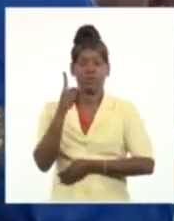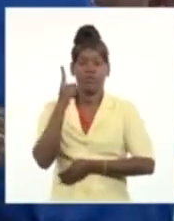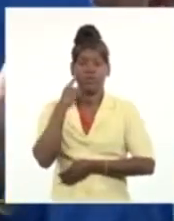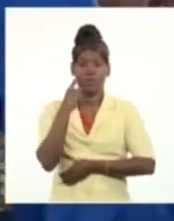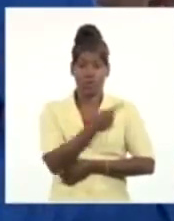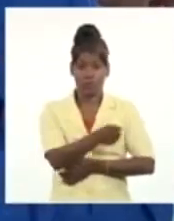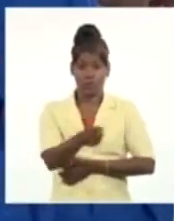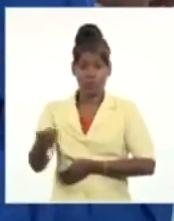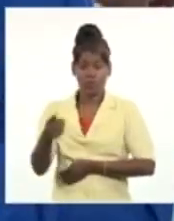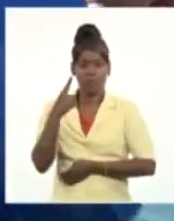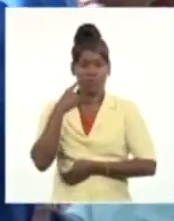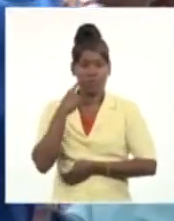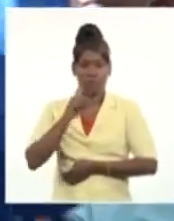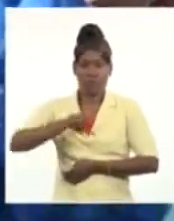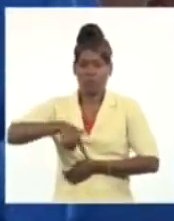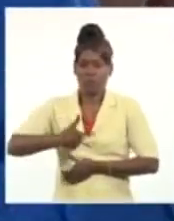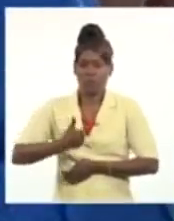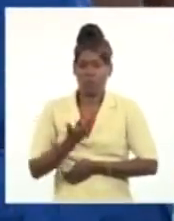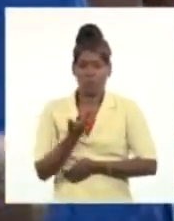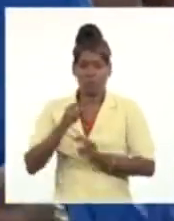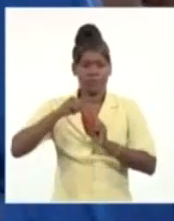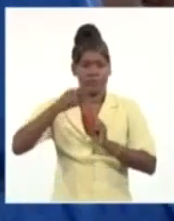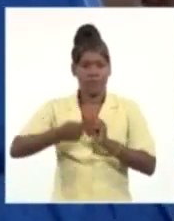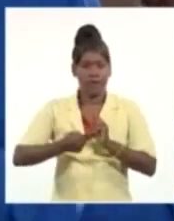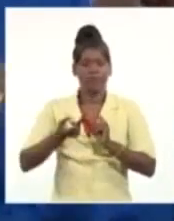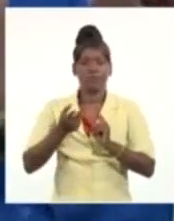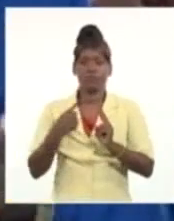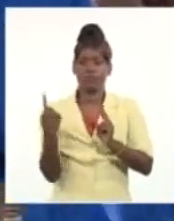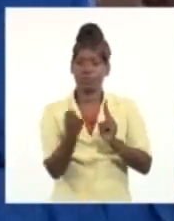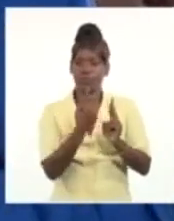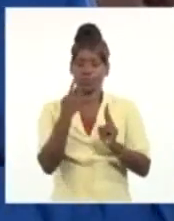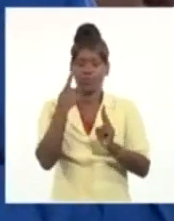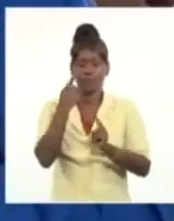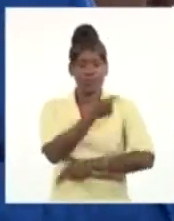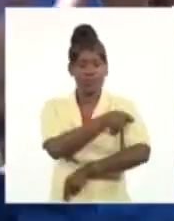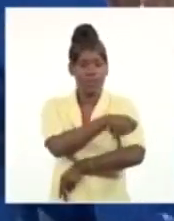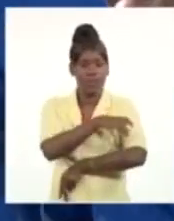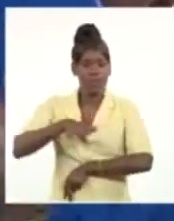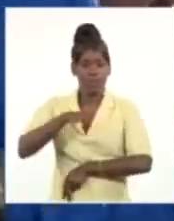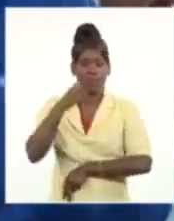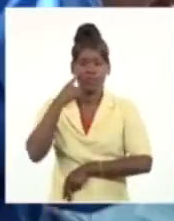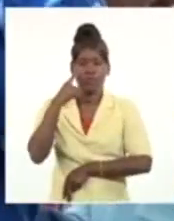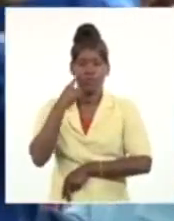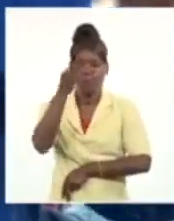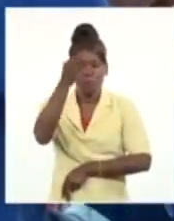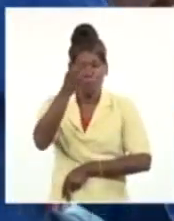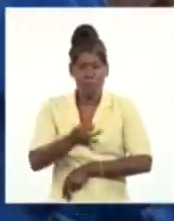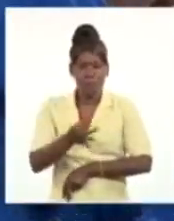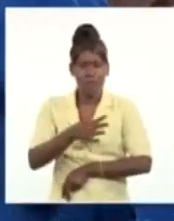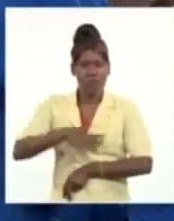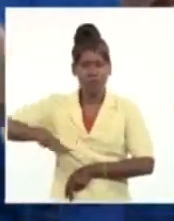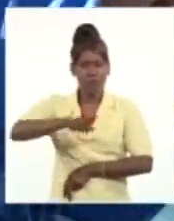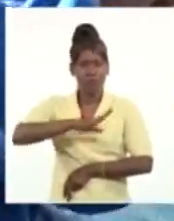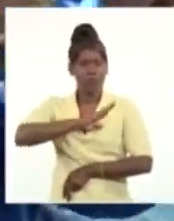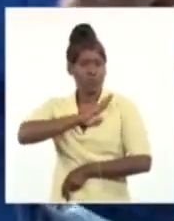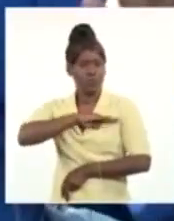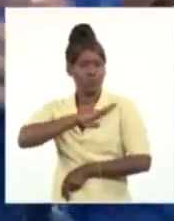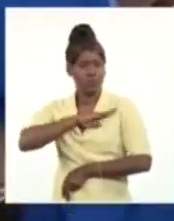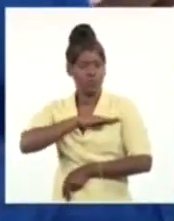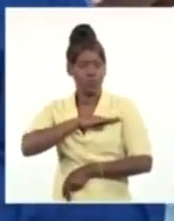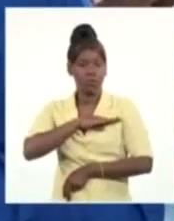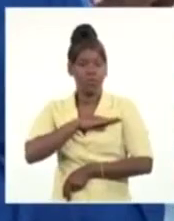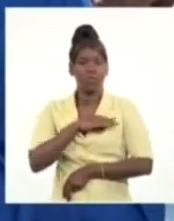pero también está presente en ustedes, el pueblo, la humildad. Ahorita se hacía mención a su historia, a su